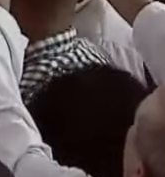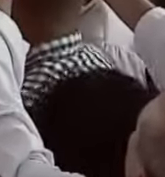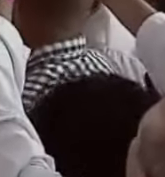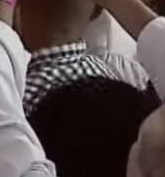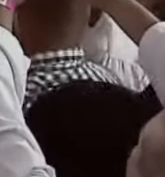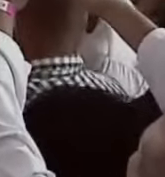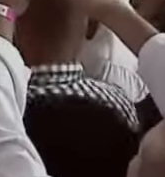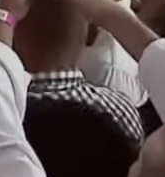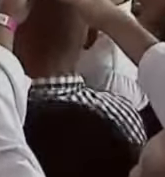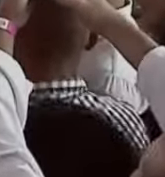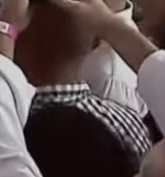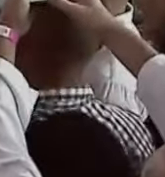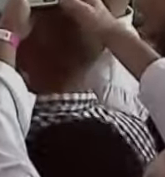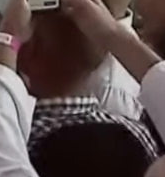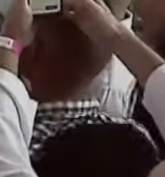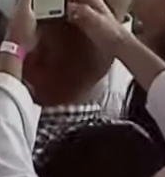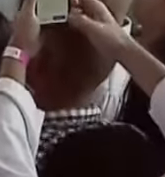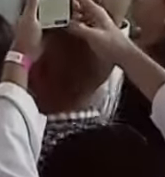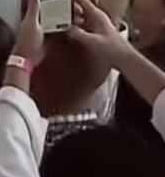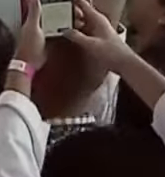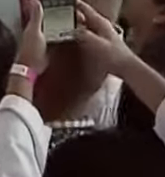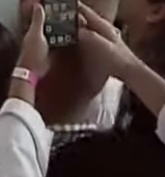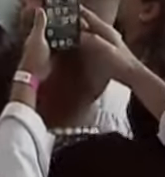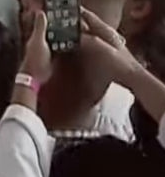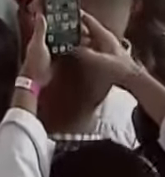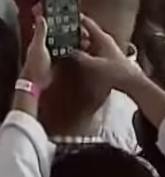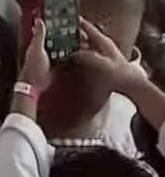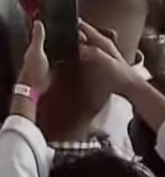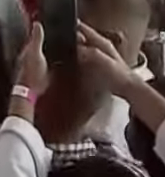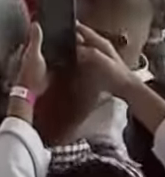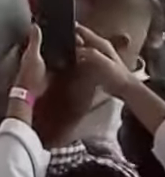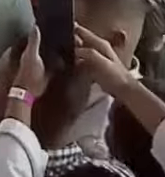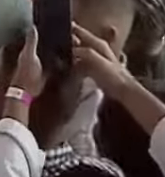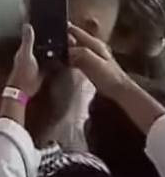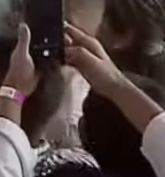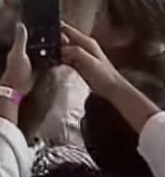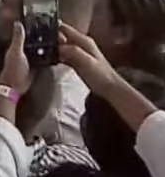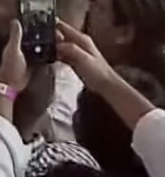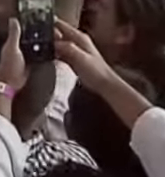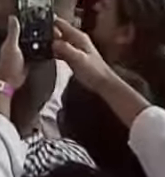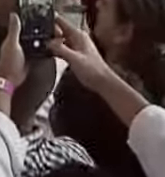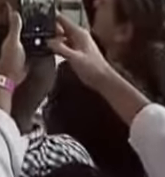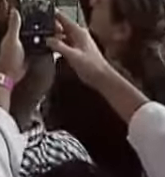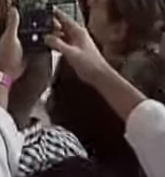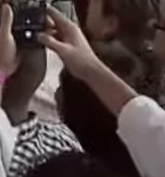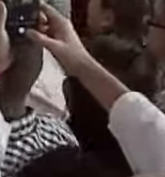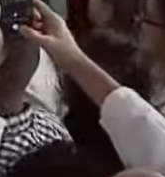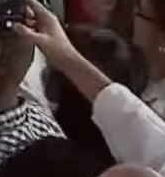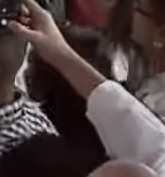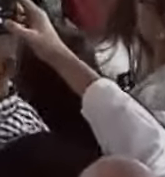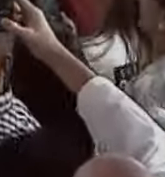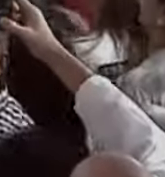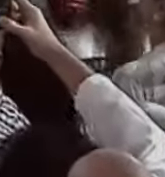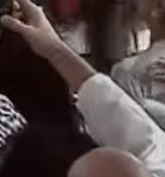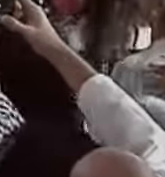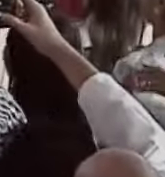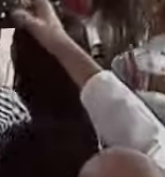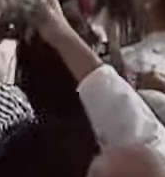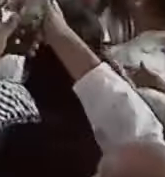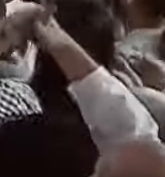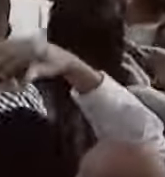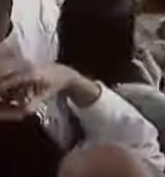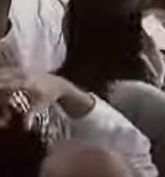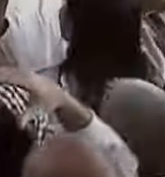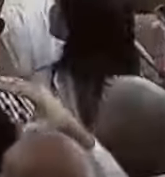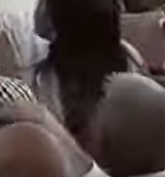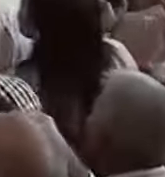dotación de equipos médicos instalación de aires acondicionados instalación de jardinería labores de plomería